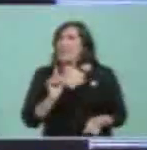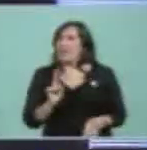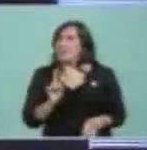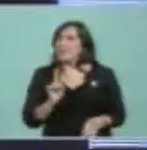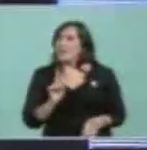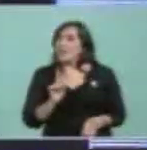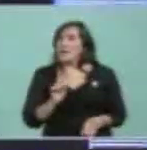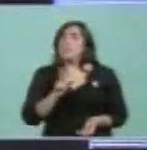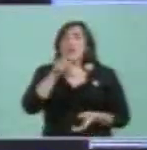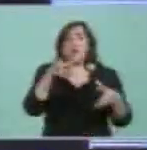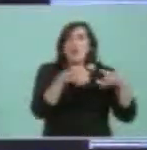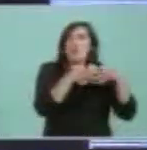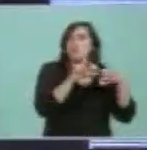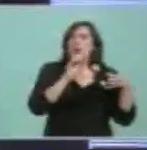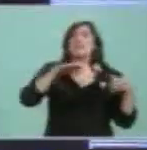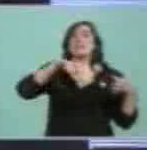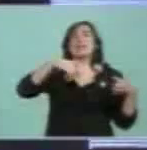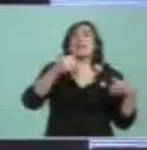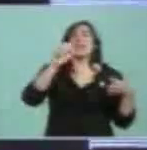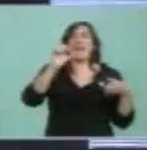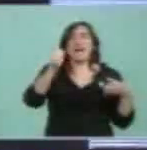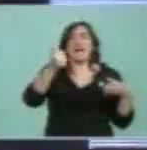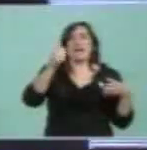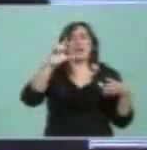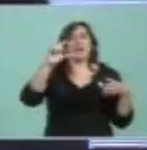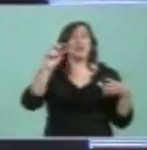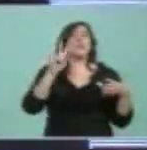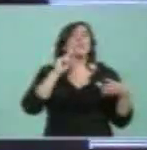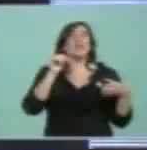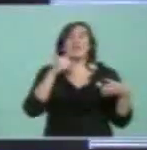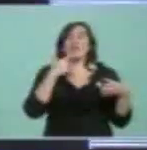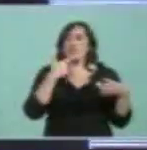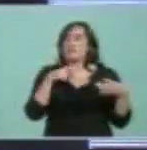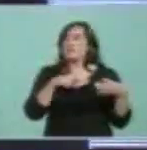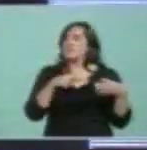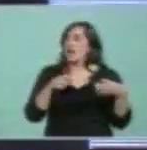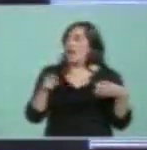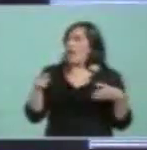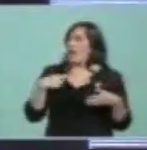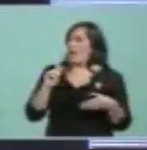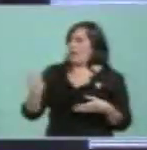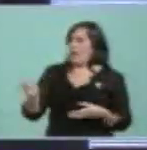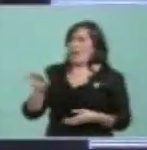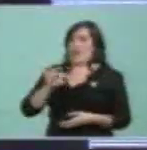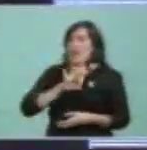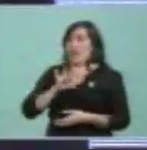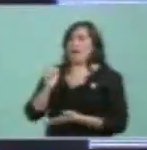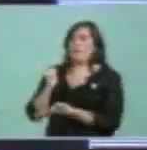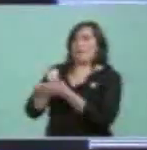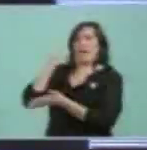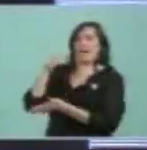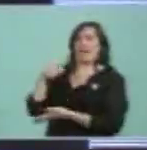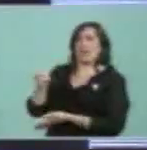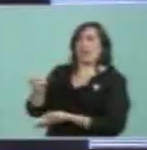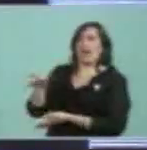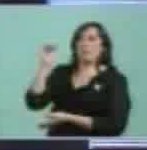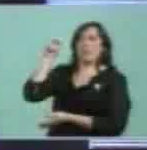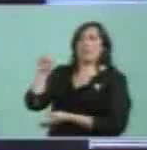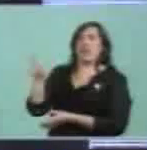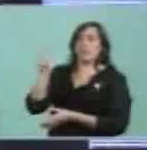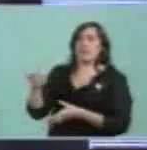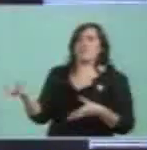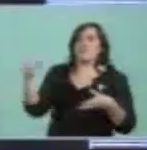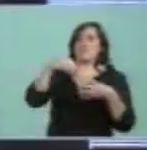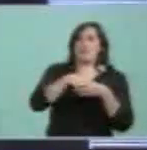Los jacobinos le ponían, French y Beruti, le ponían la escarapela porque esa era la marca de que era